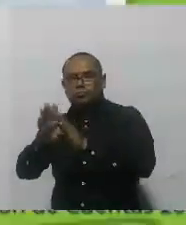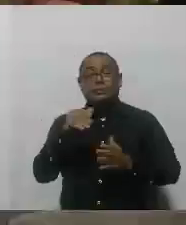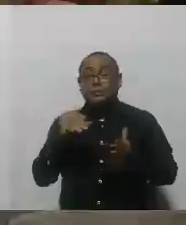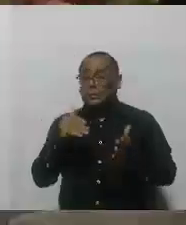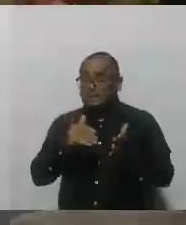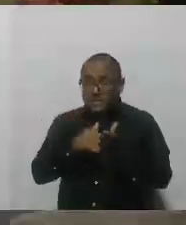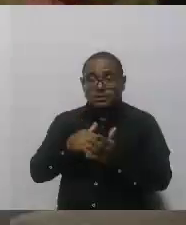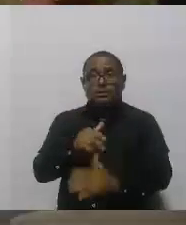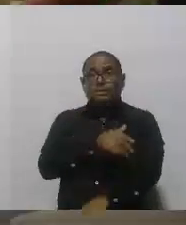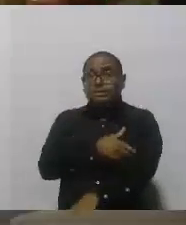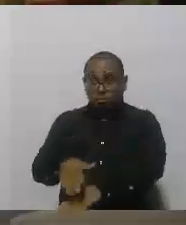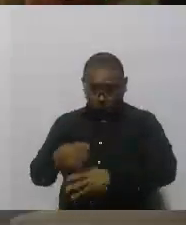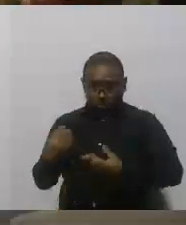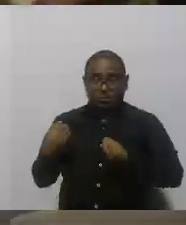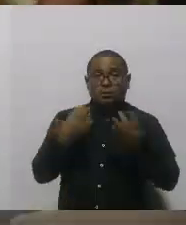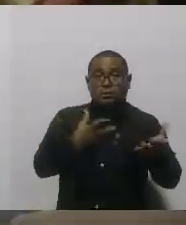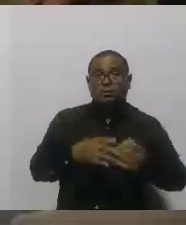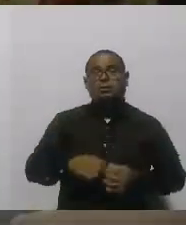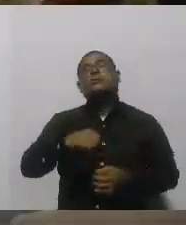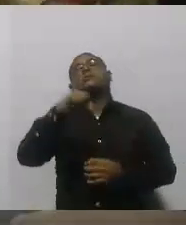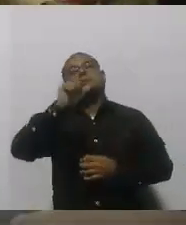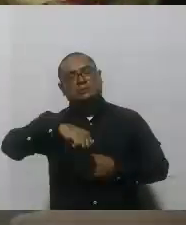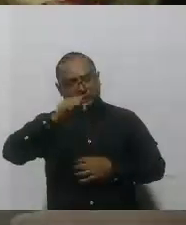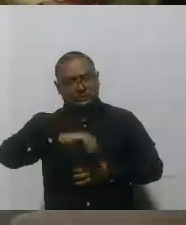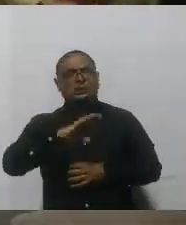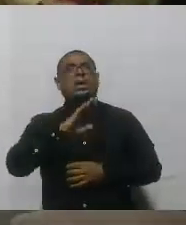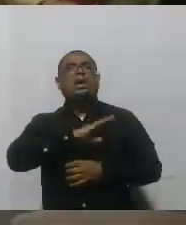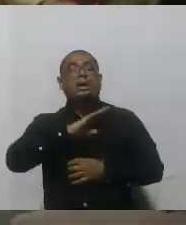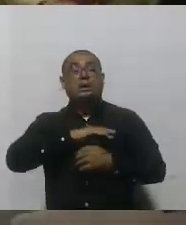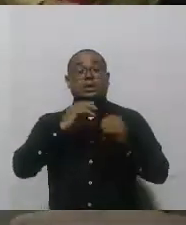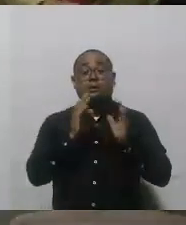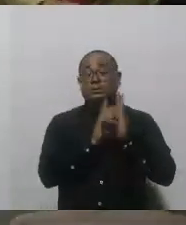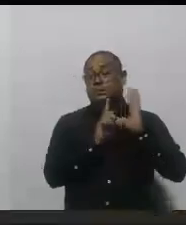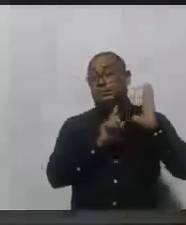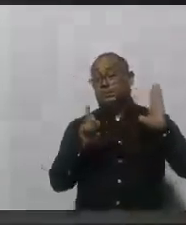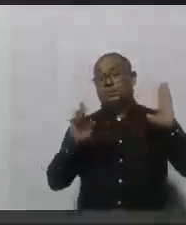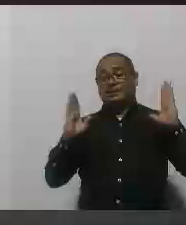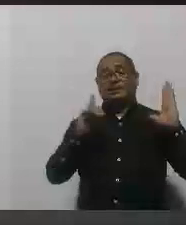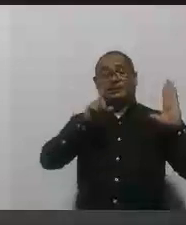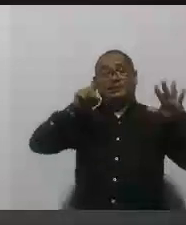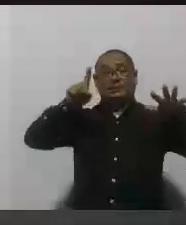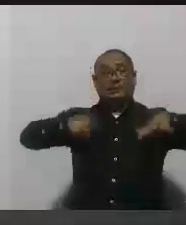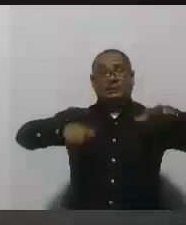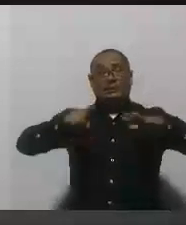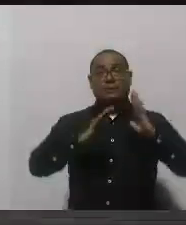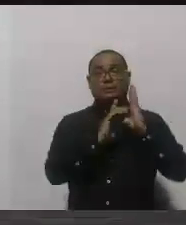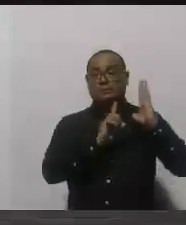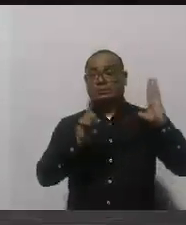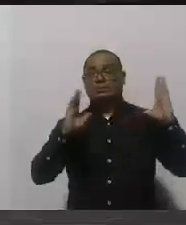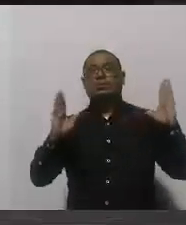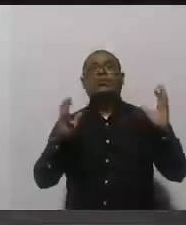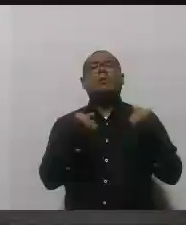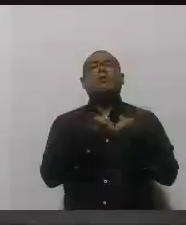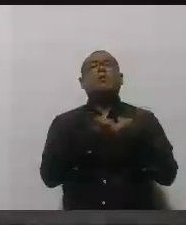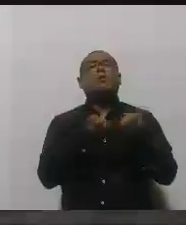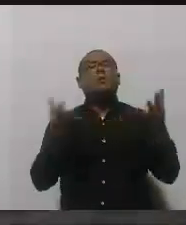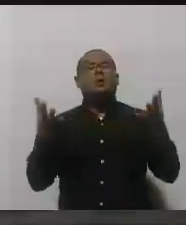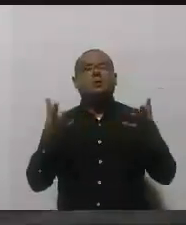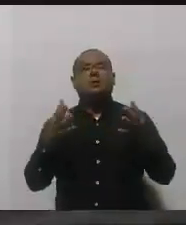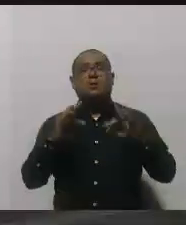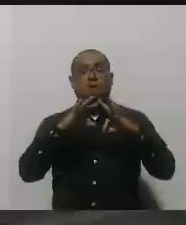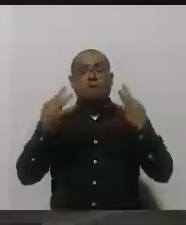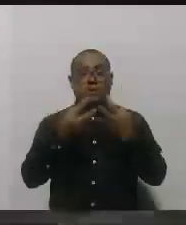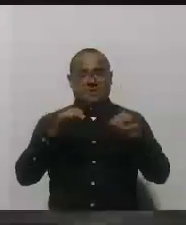pobreza. Alcalde, le estamos dando en este semestre, solo en este semestre, le hemos dado a la de